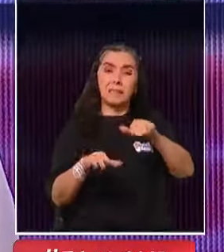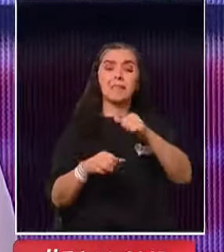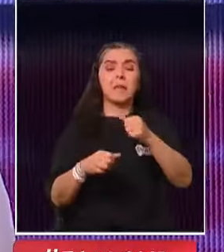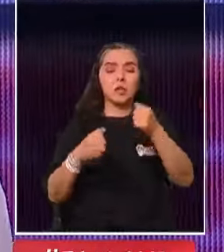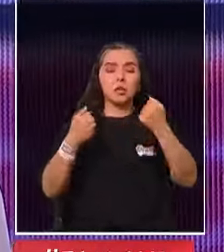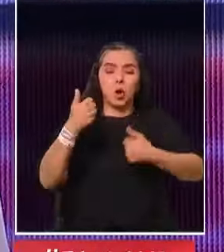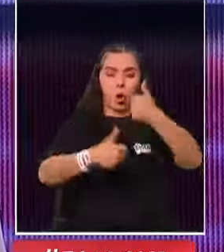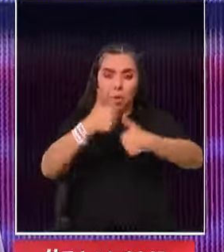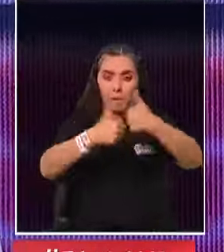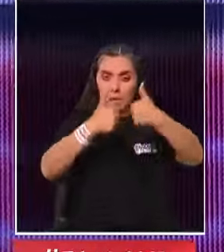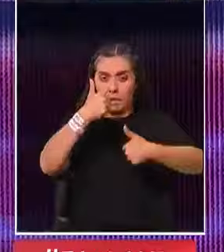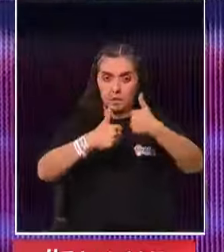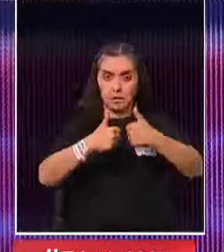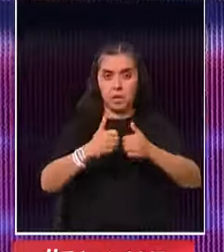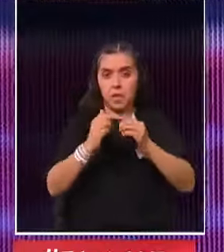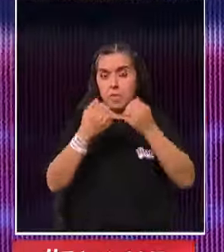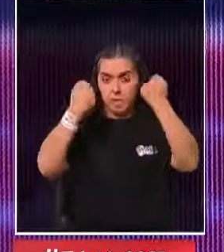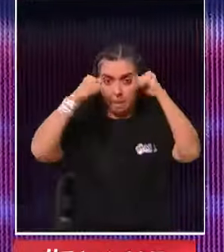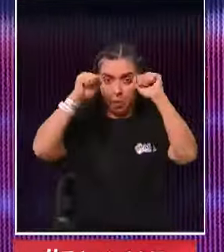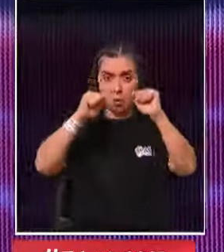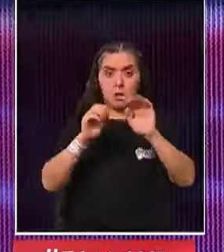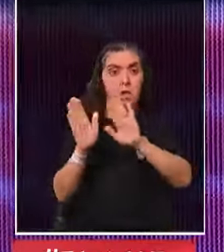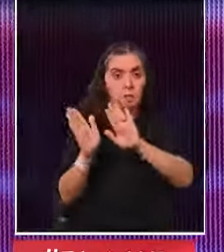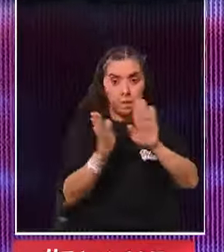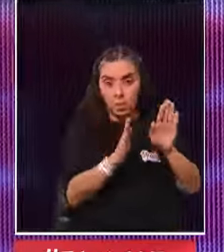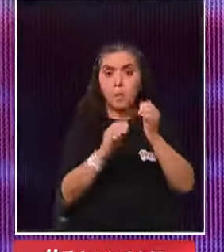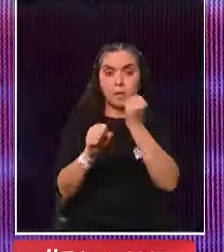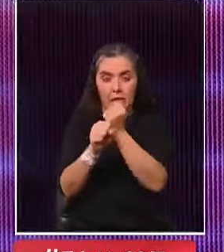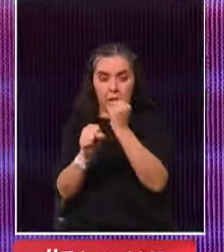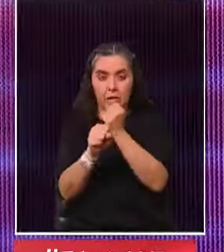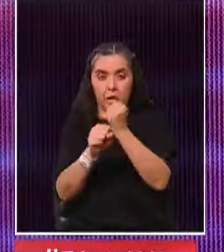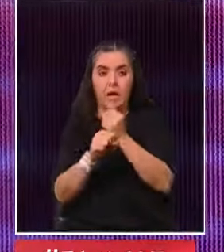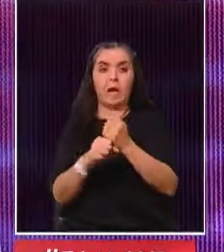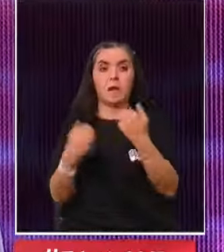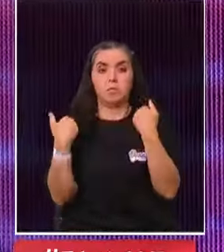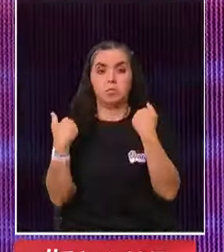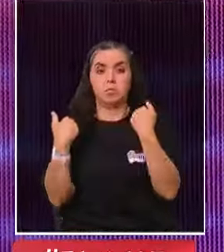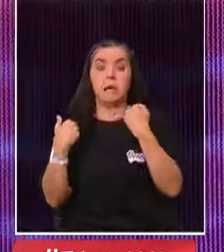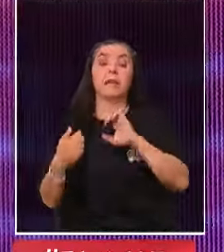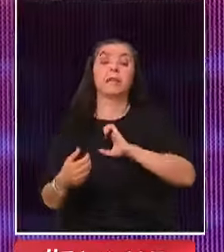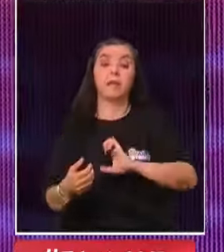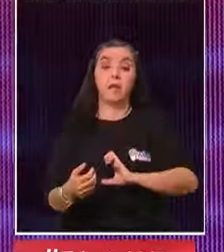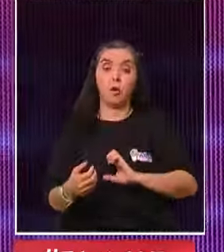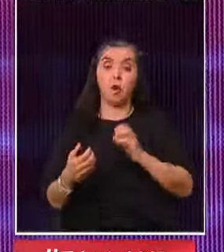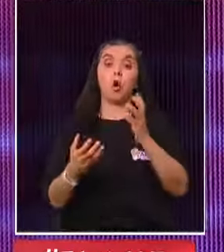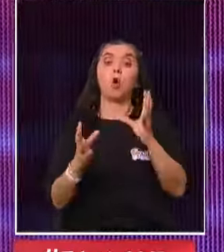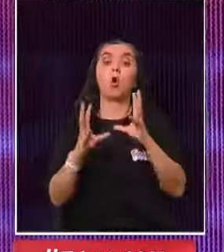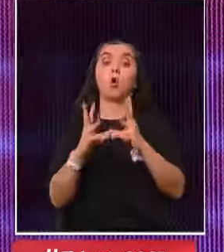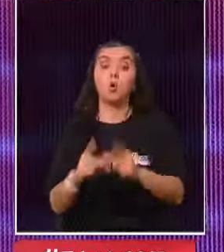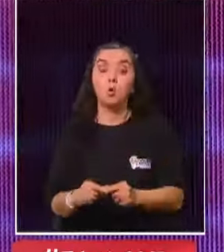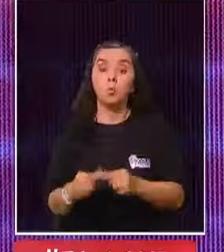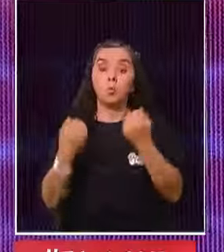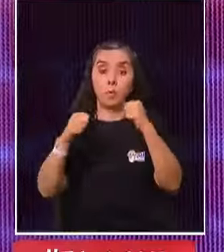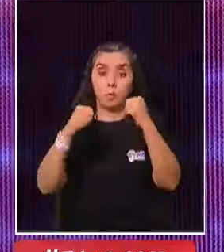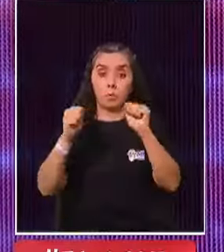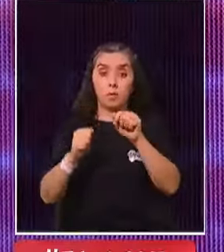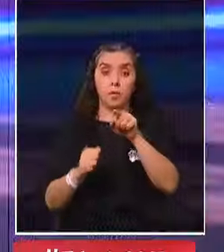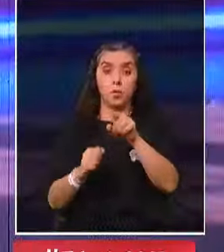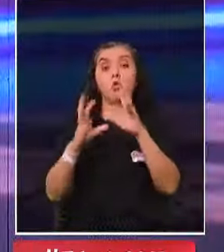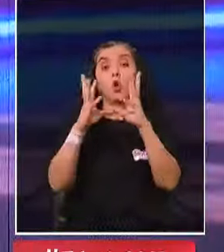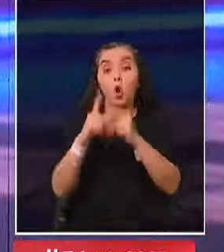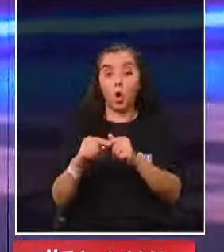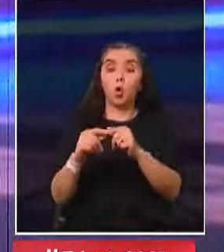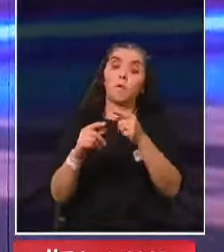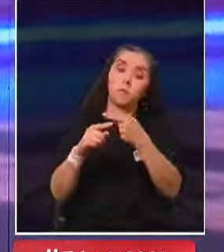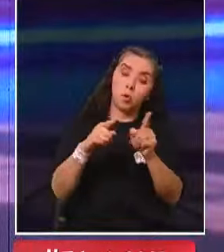en alto rendimiento, me retiré y empecé a trabajar como entrenador en un club deportivo. Y en el club de Esquilaparba, hay dos clubes,